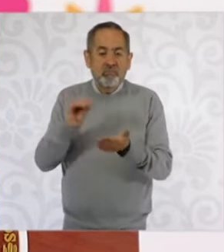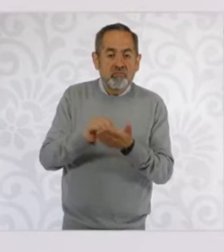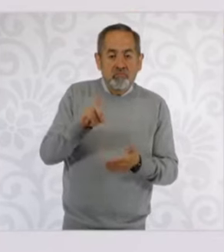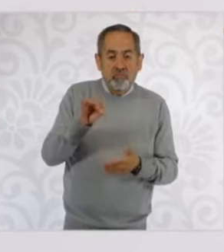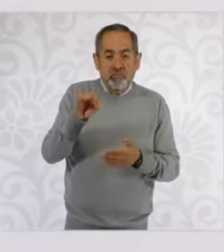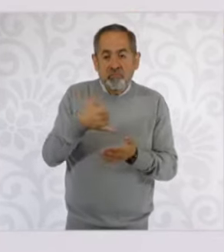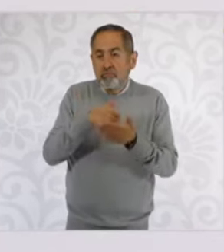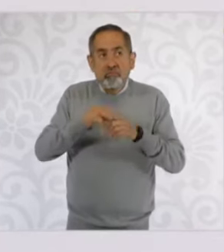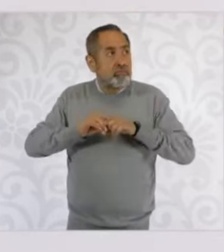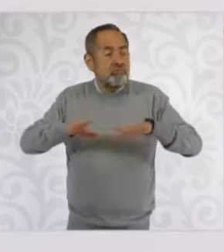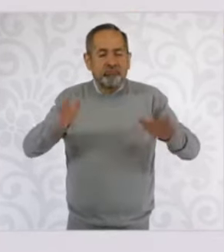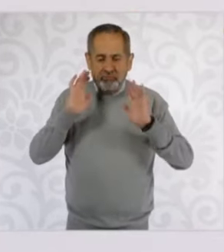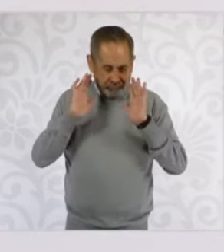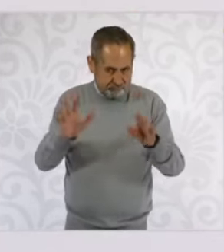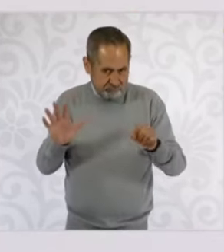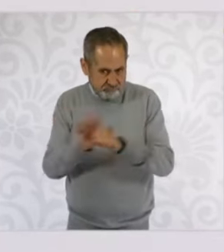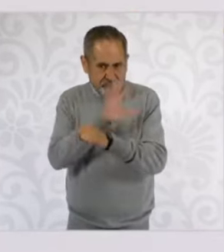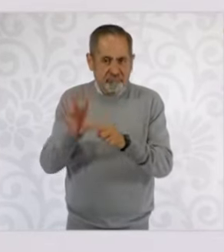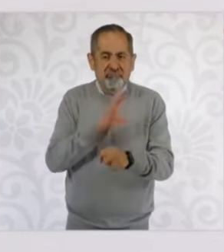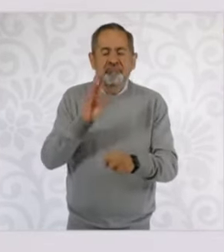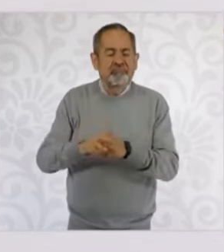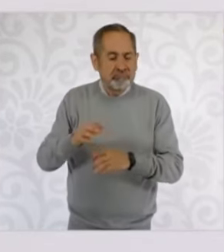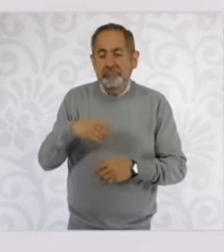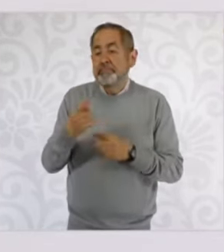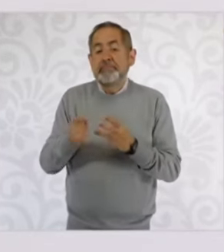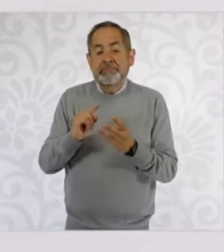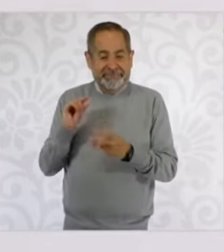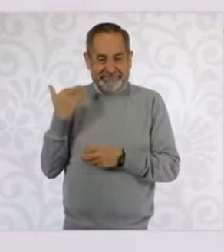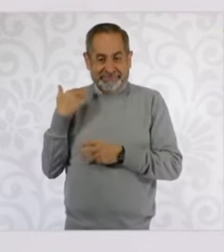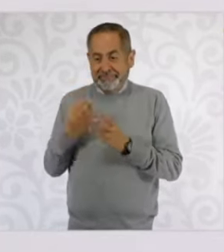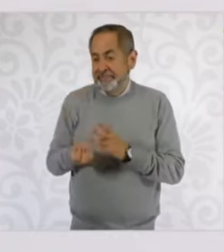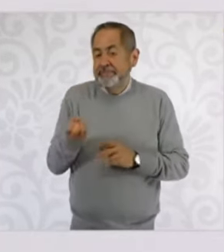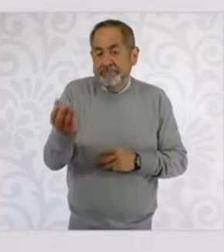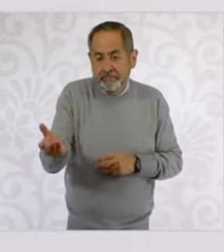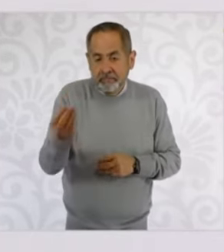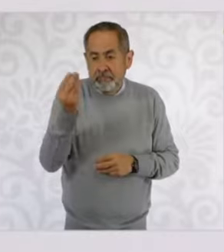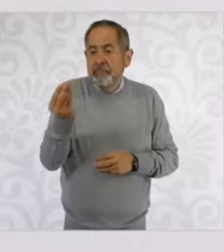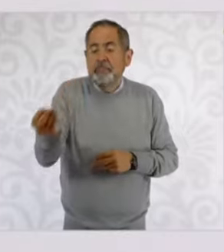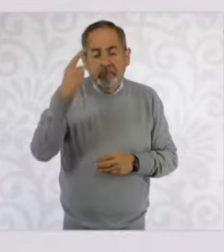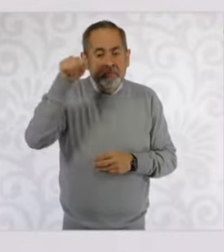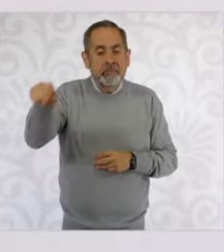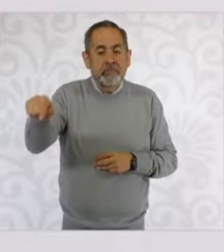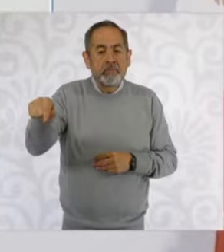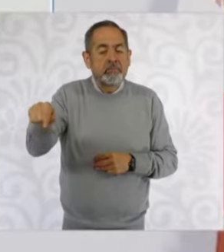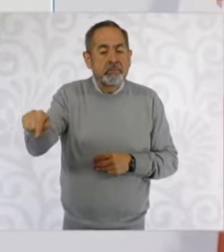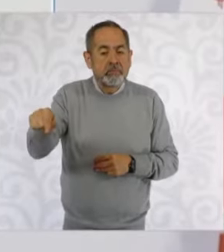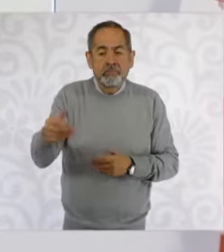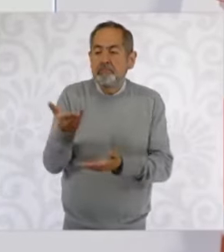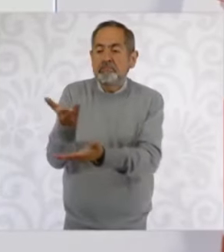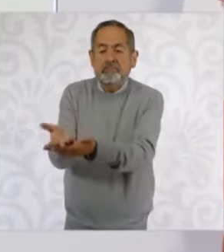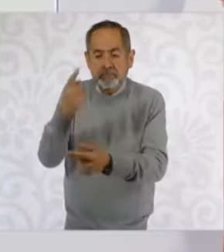por todos los congresos estatales. Se acaba de enviar esta modificación para darle la